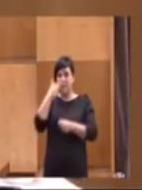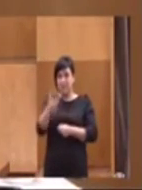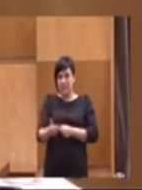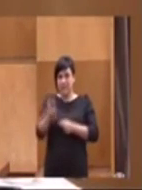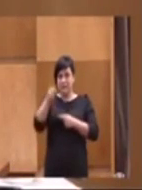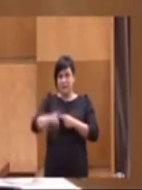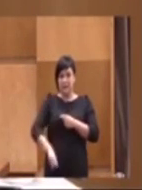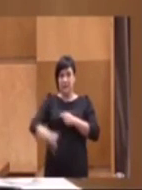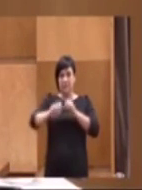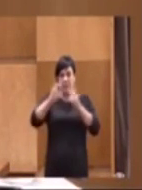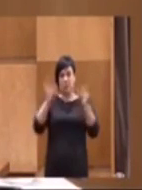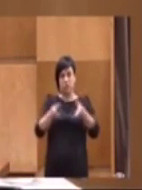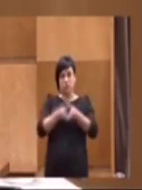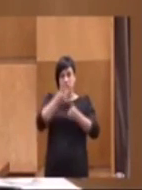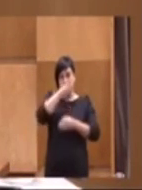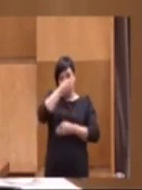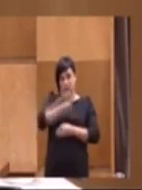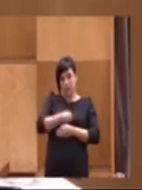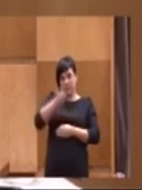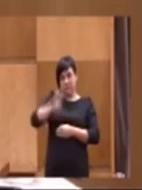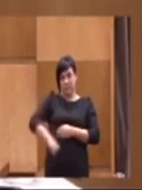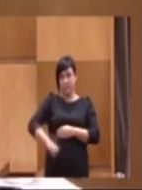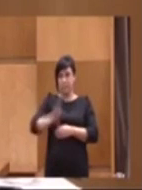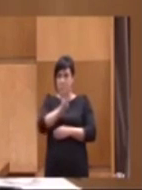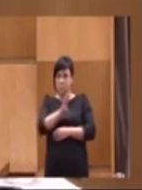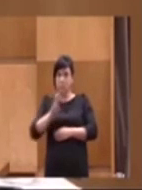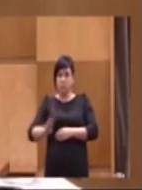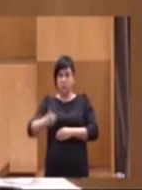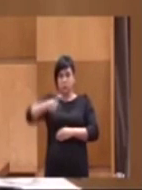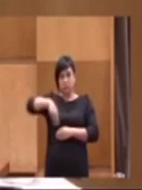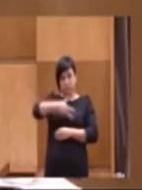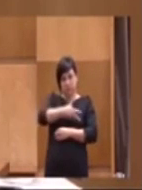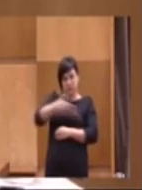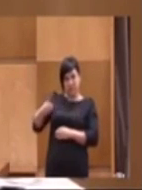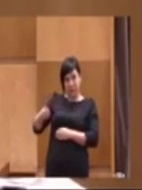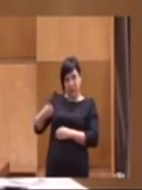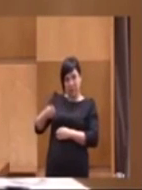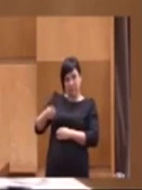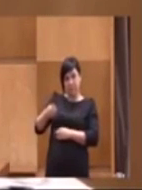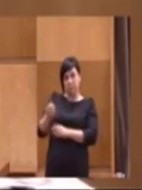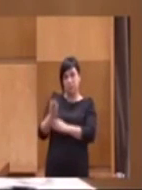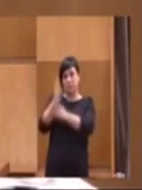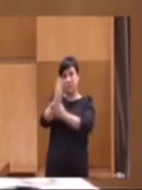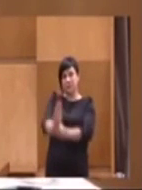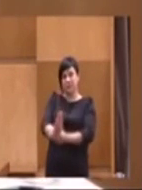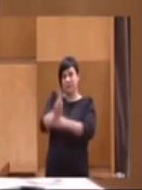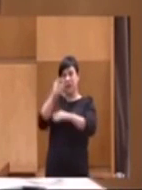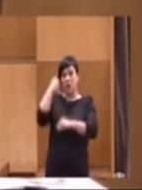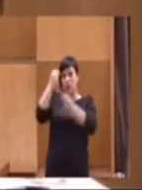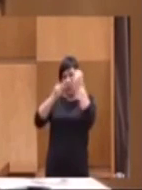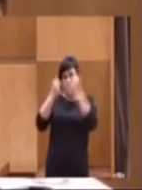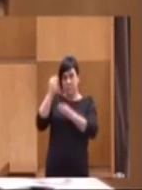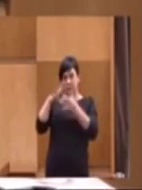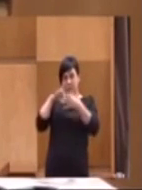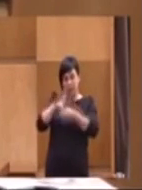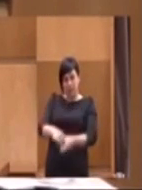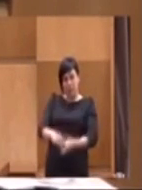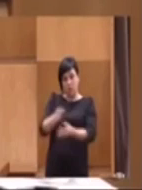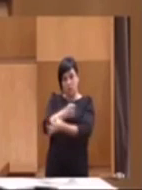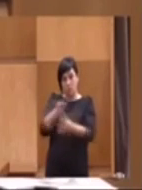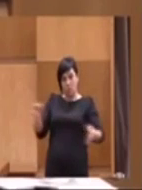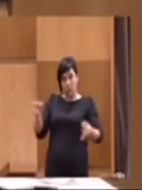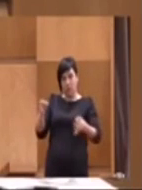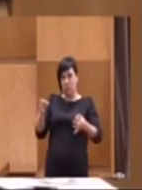Partido Socialista como al Partido Popular, que este grupo municipal, chuntarraonesista, presenta lo que estima conveniente en cada momento.